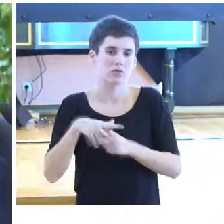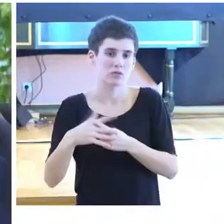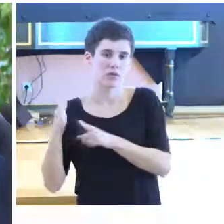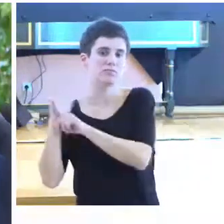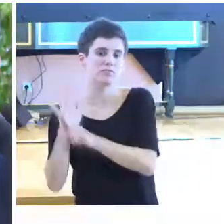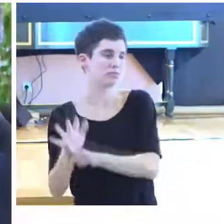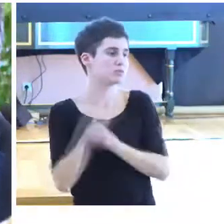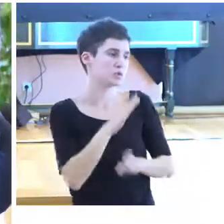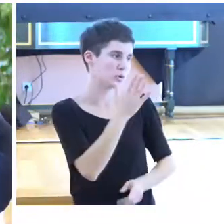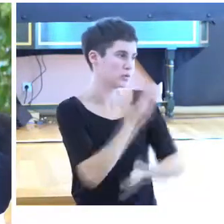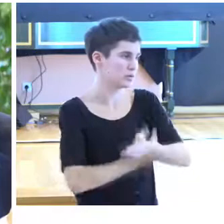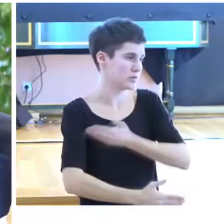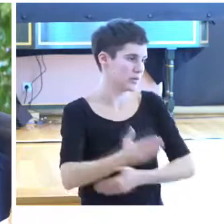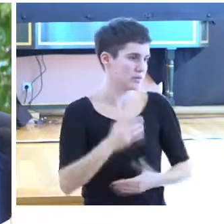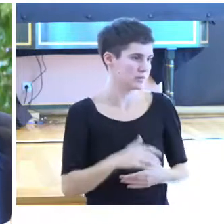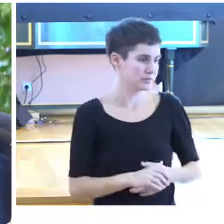discapacidad. Gracias.